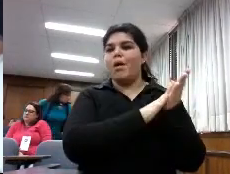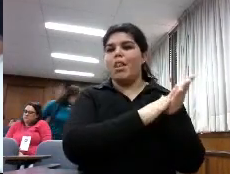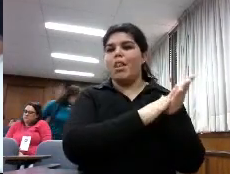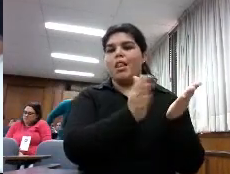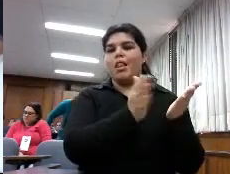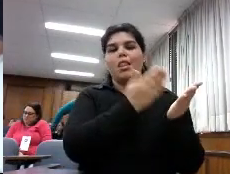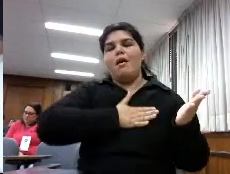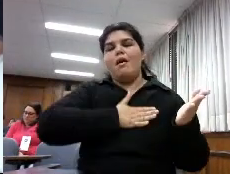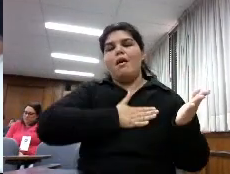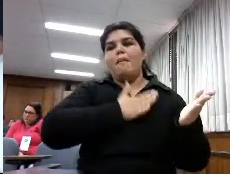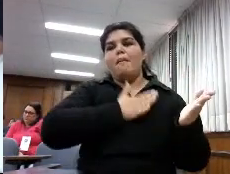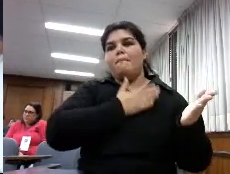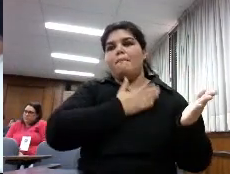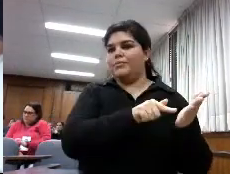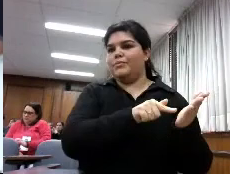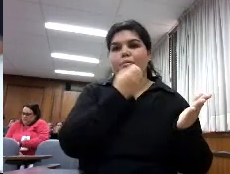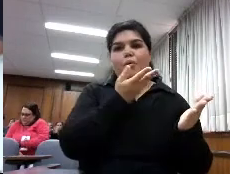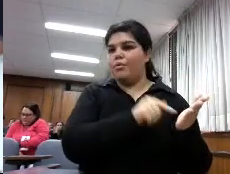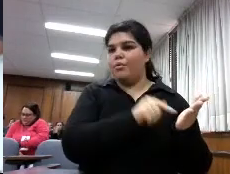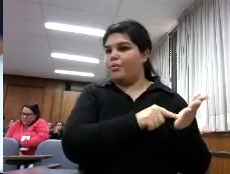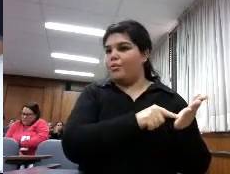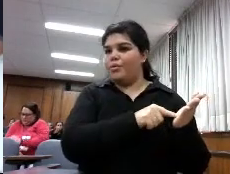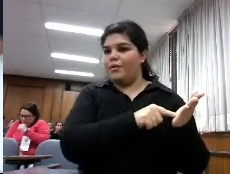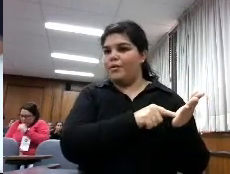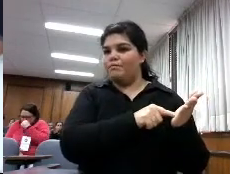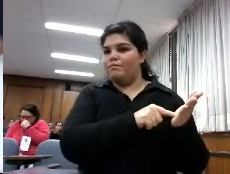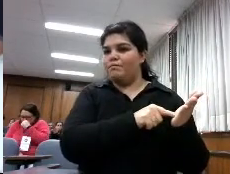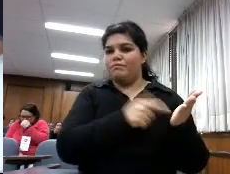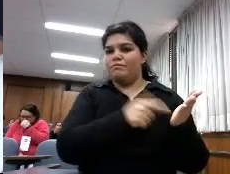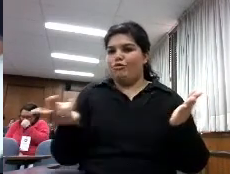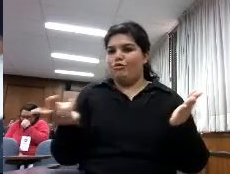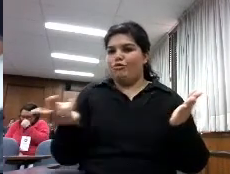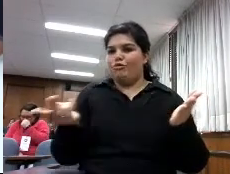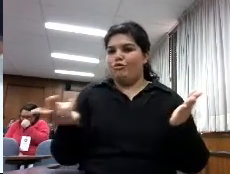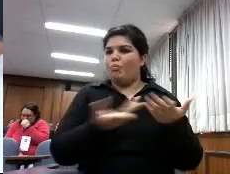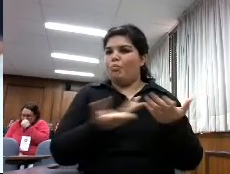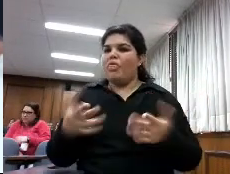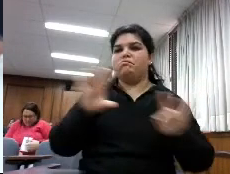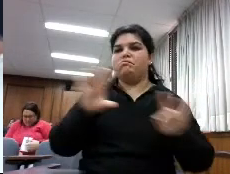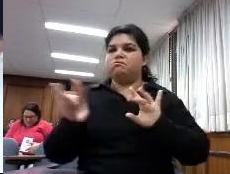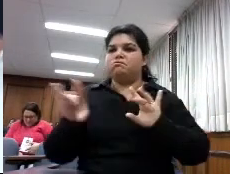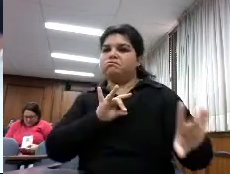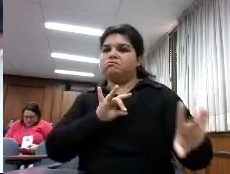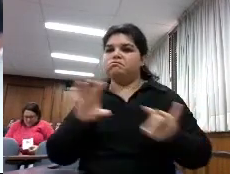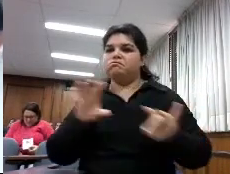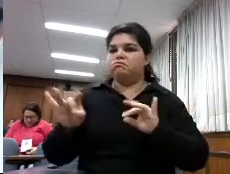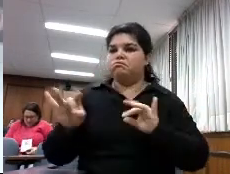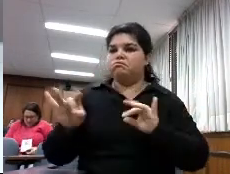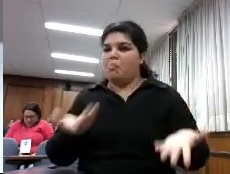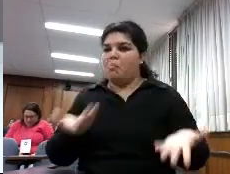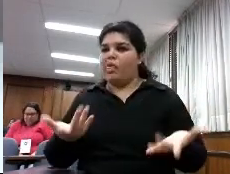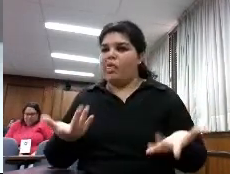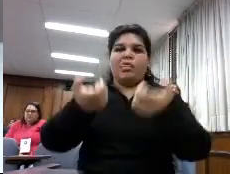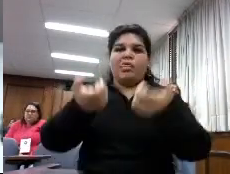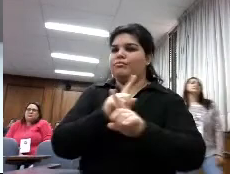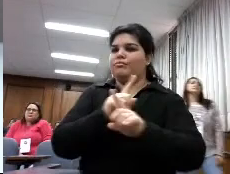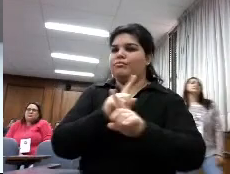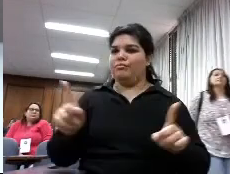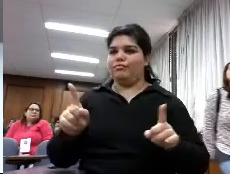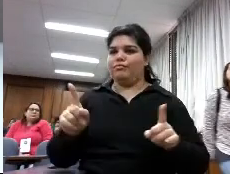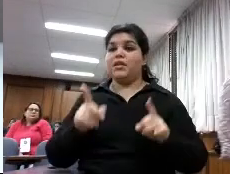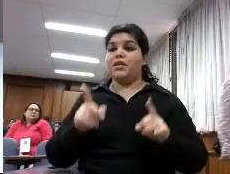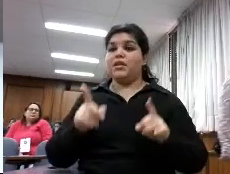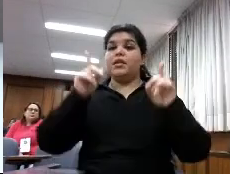creo que no es incompatible para nada ¿sí? además esto hay una frase de